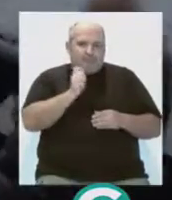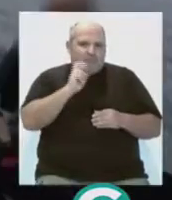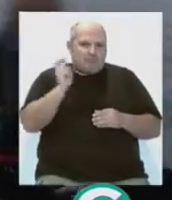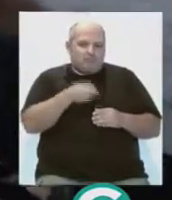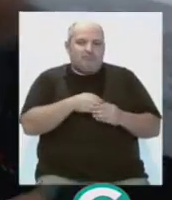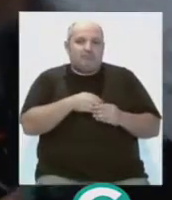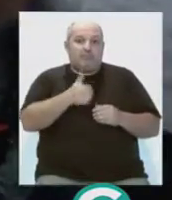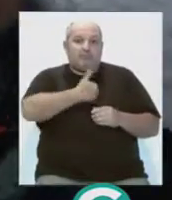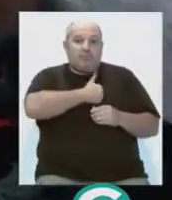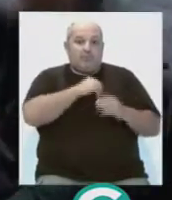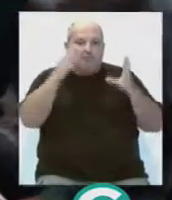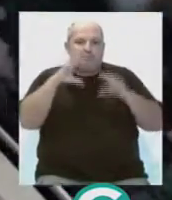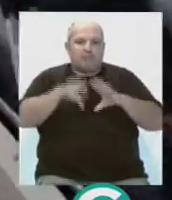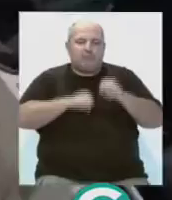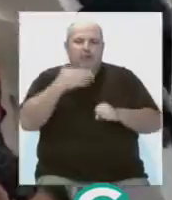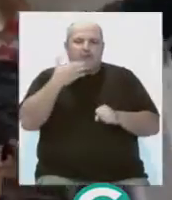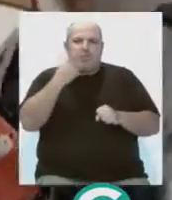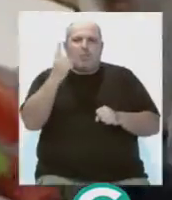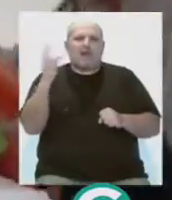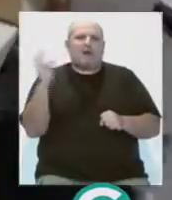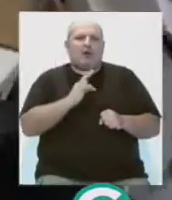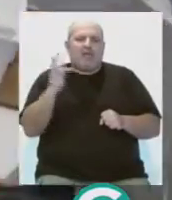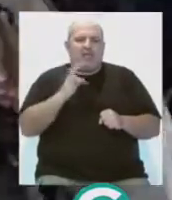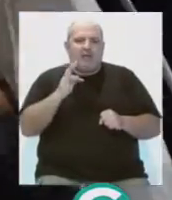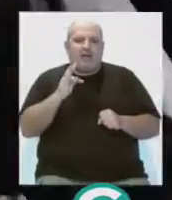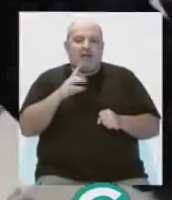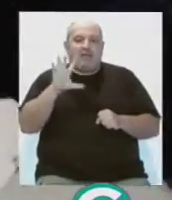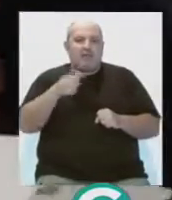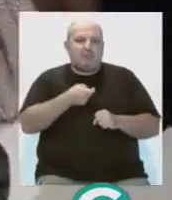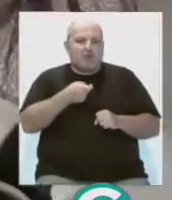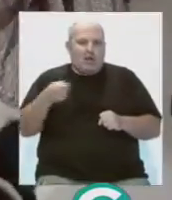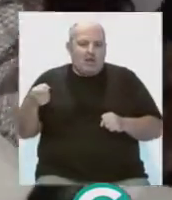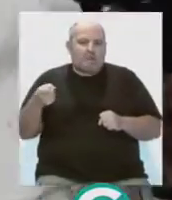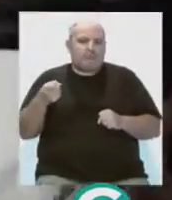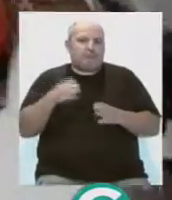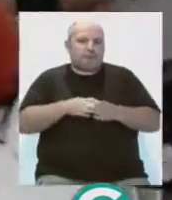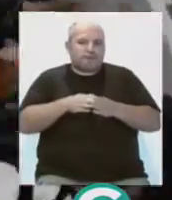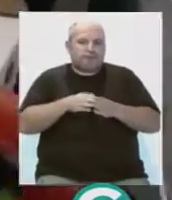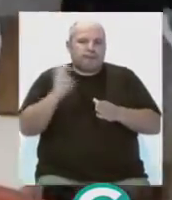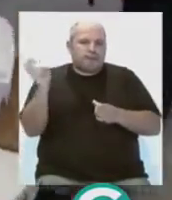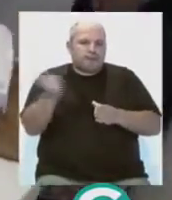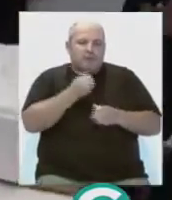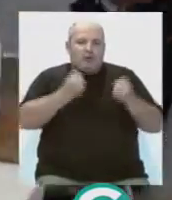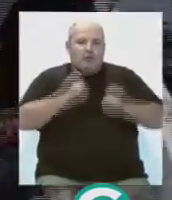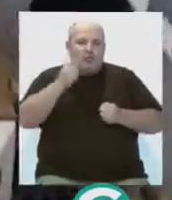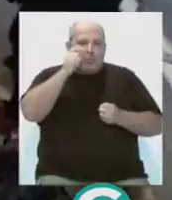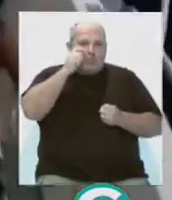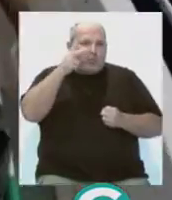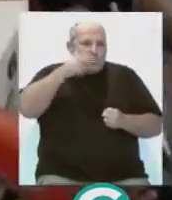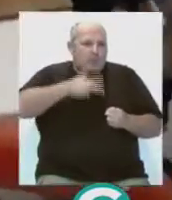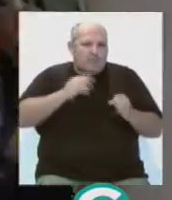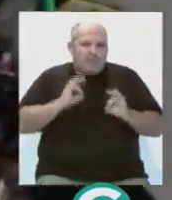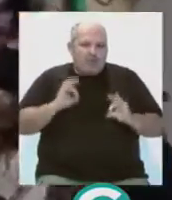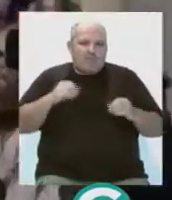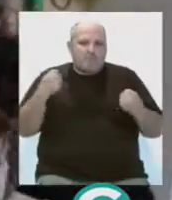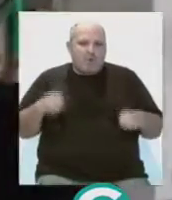En esta operación los agentes han intervenido en más de una tonelada de droga, cinco armas de fuego, así como embarcaciones y turismos y tres motocicletas.